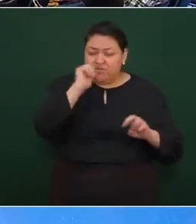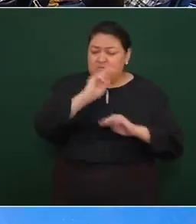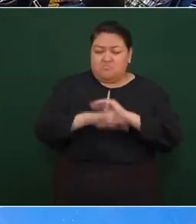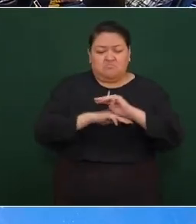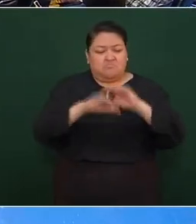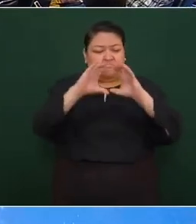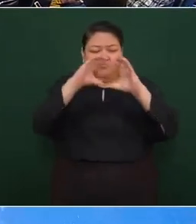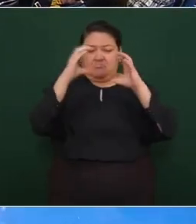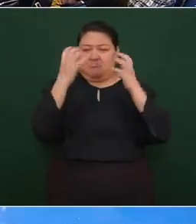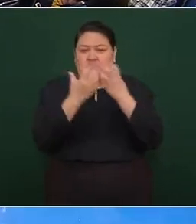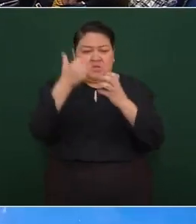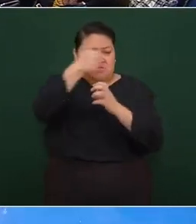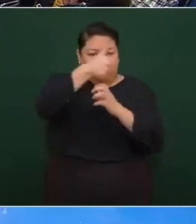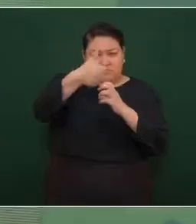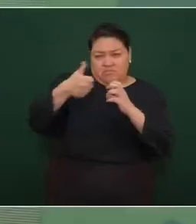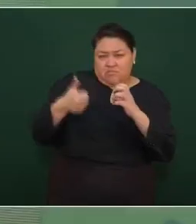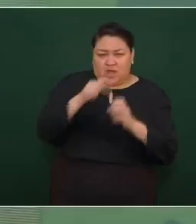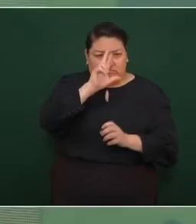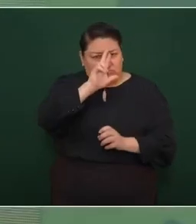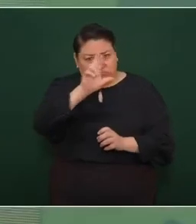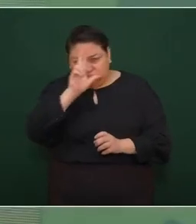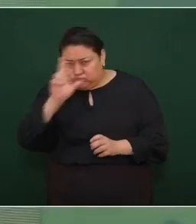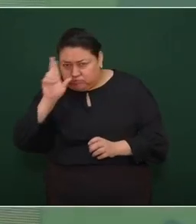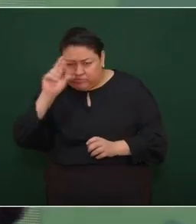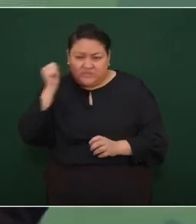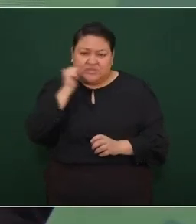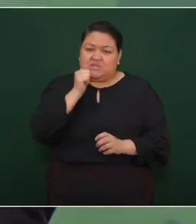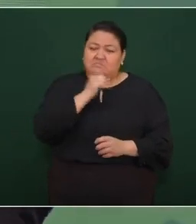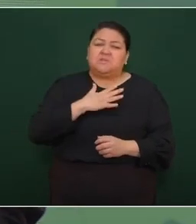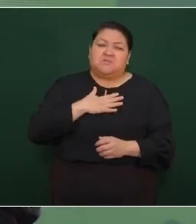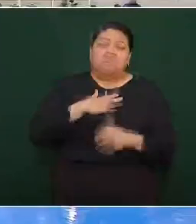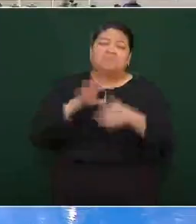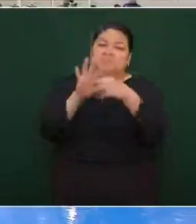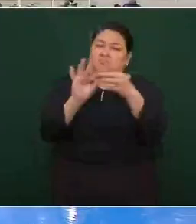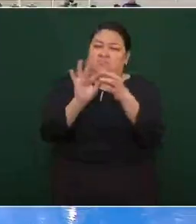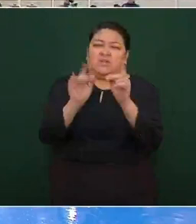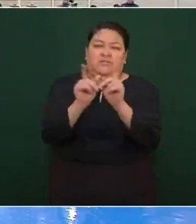mundo y de todos los pueblos. Eso es lo que puedo comentar.